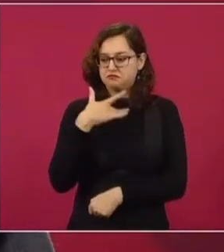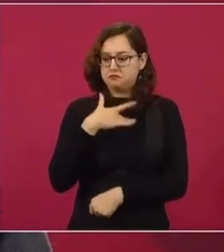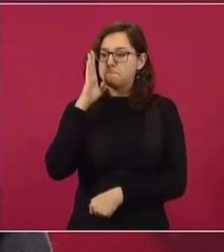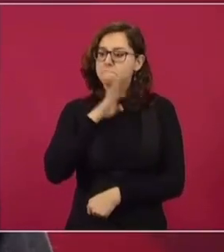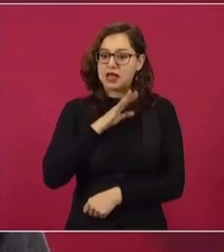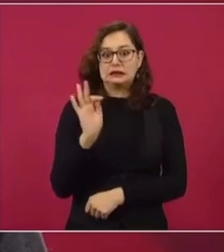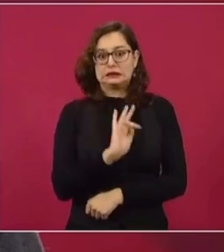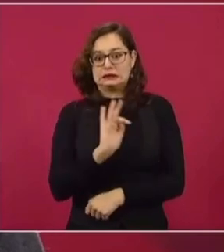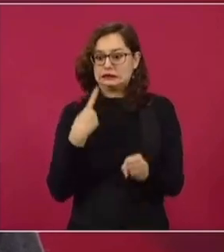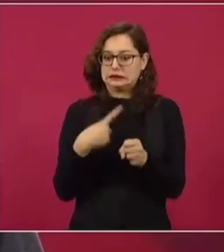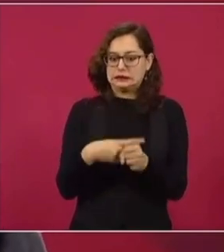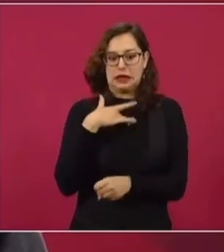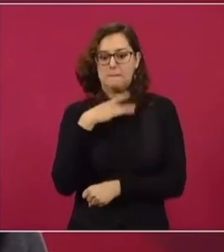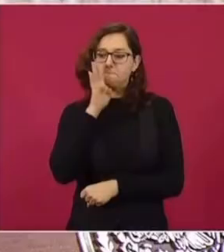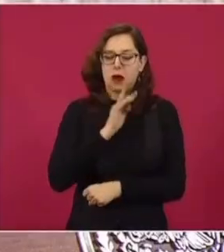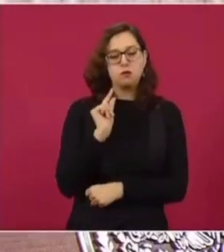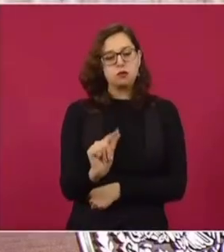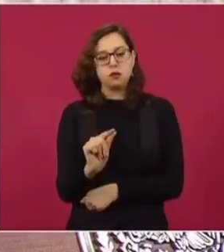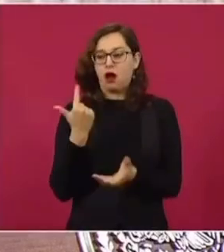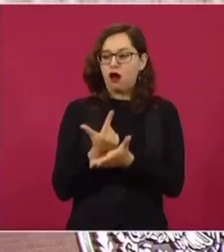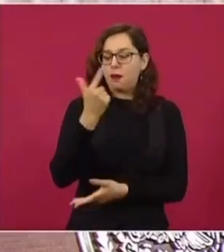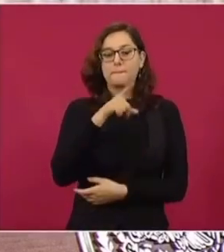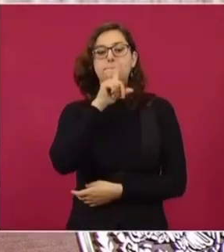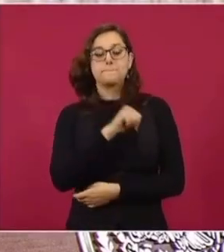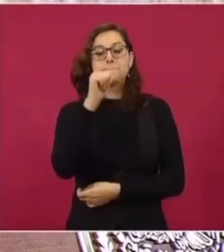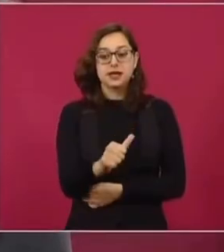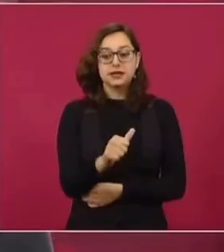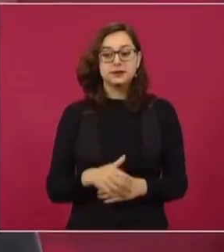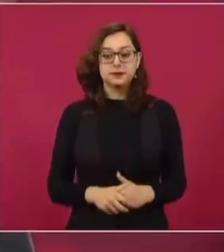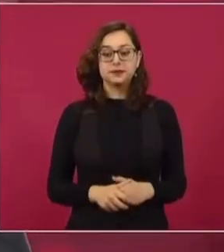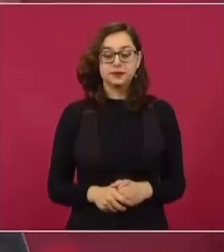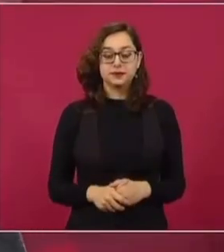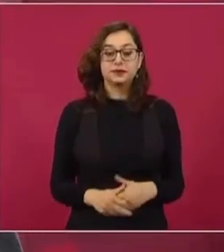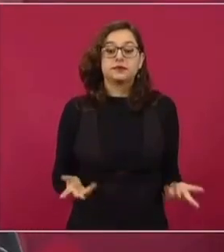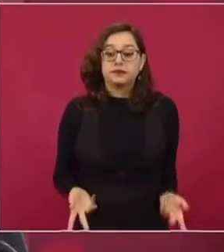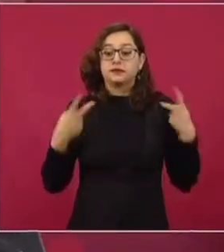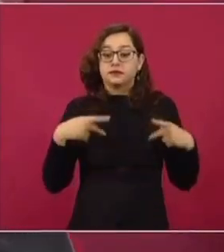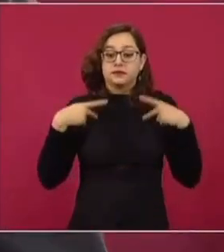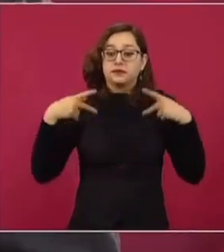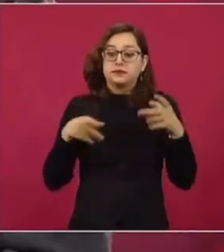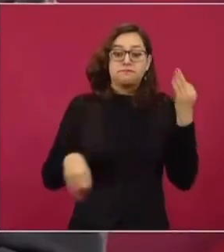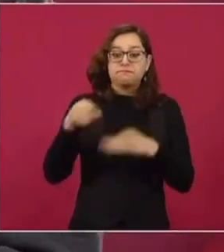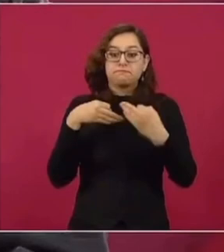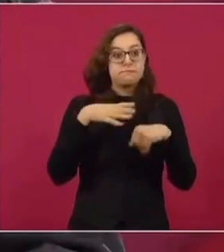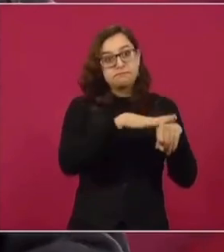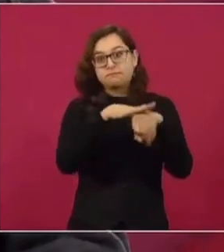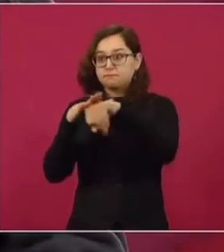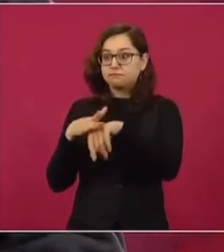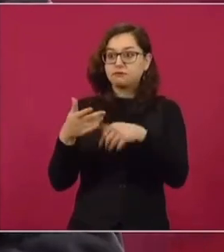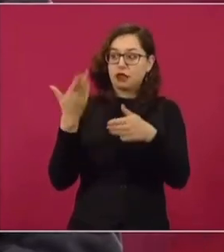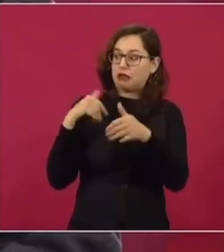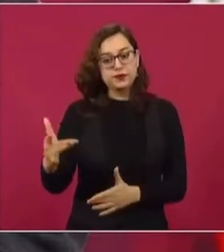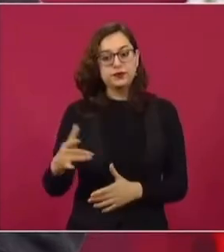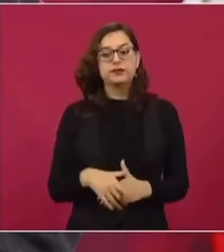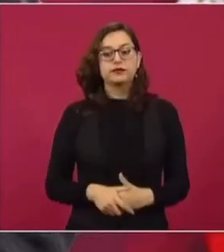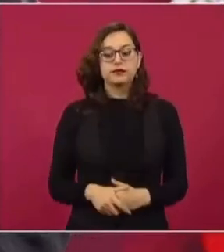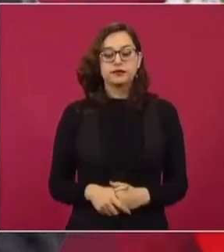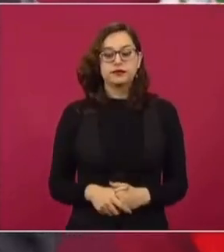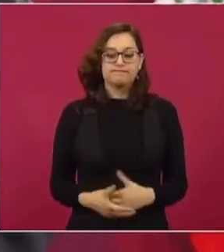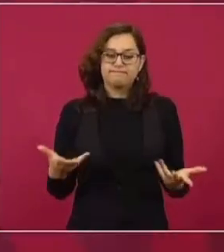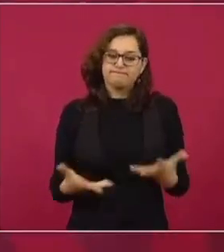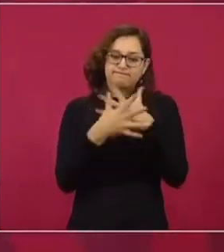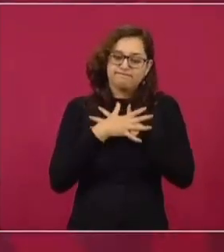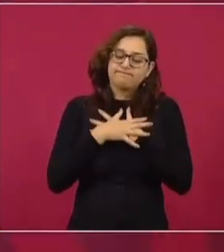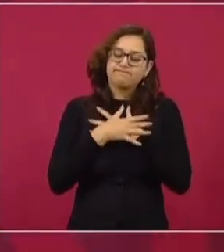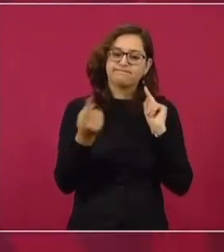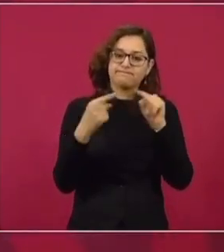y no nos agravamos. Le agradezco a toda la gente que estuvo pendiente de mi situación de salud. Amor